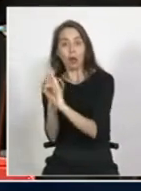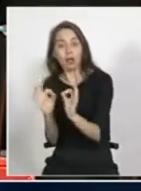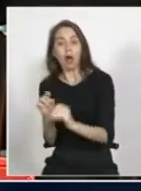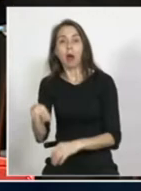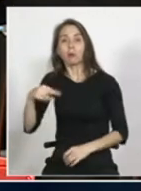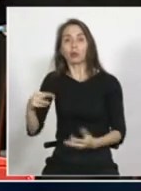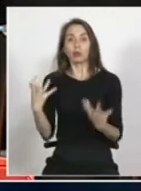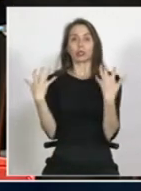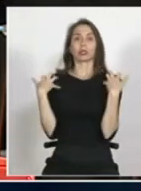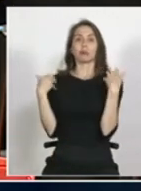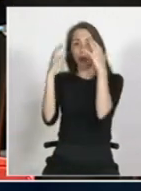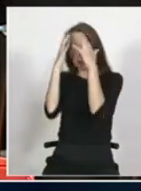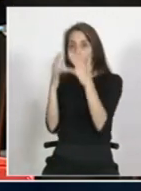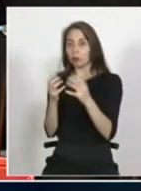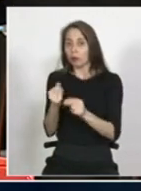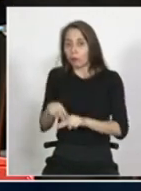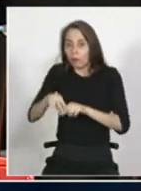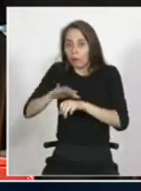hagan sin tampoco mayores recursos,